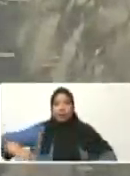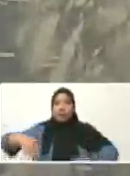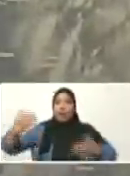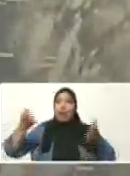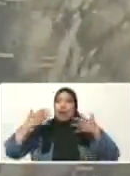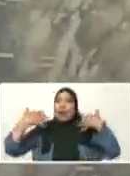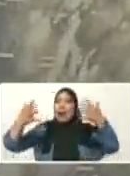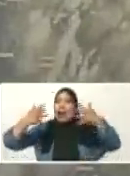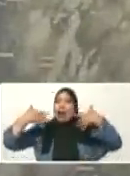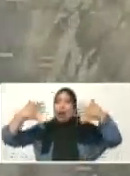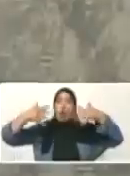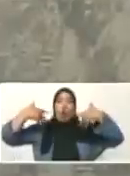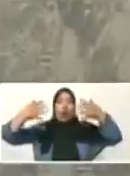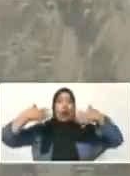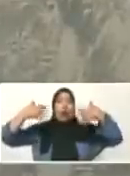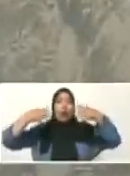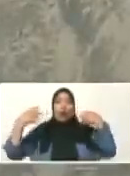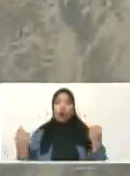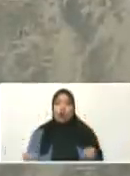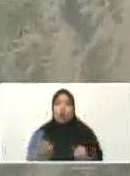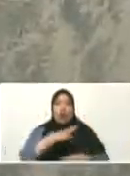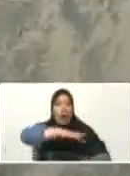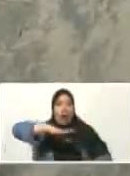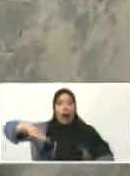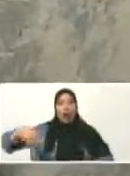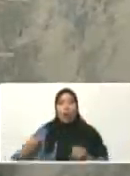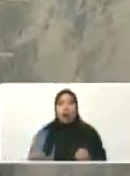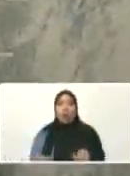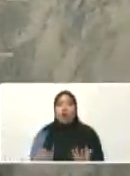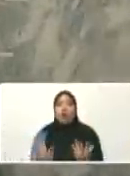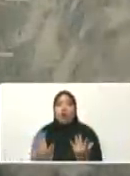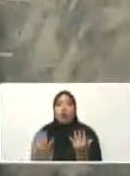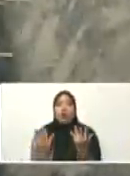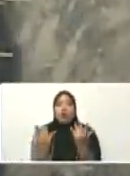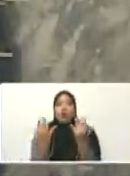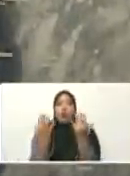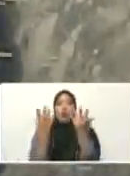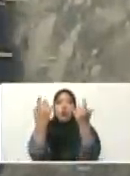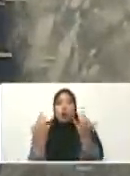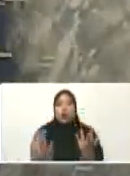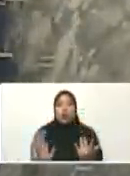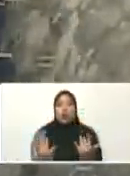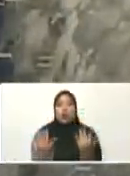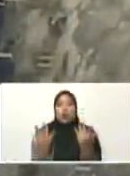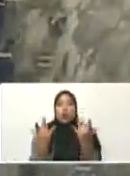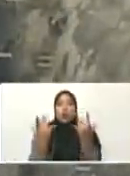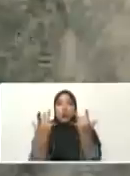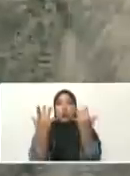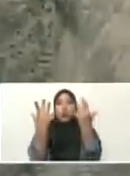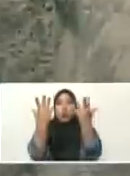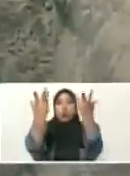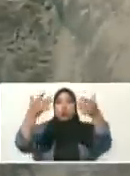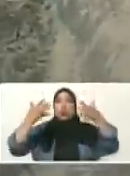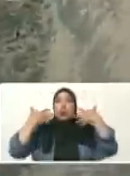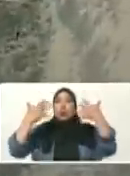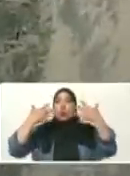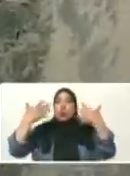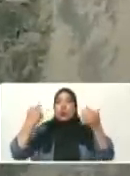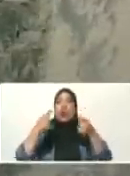de la evaporación, de la condensación, y bueno, está nublado todo el país.